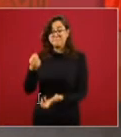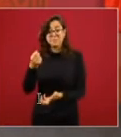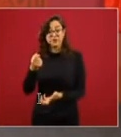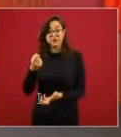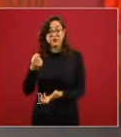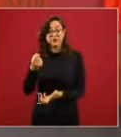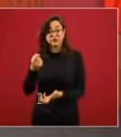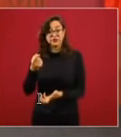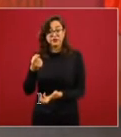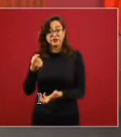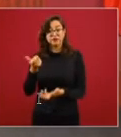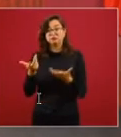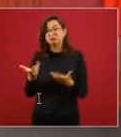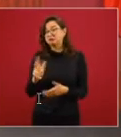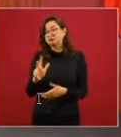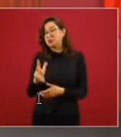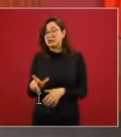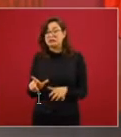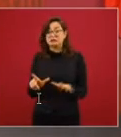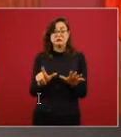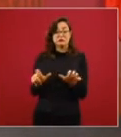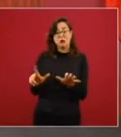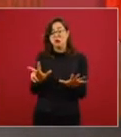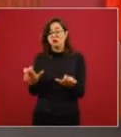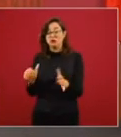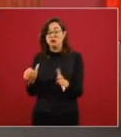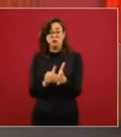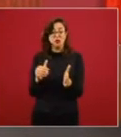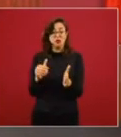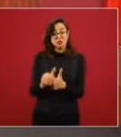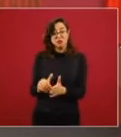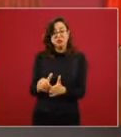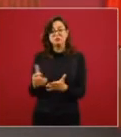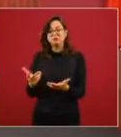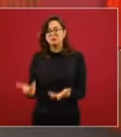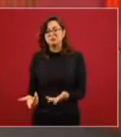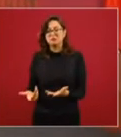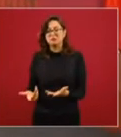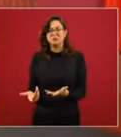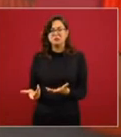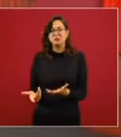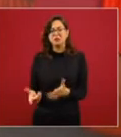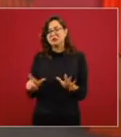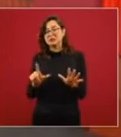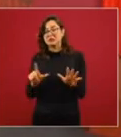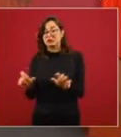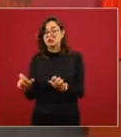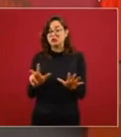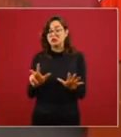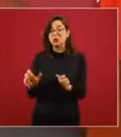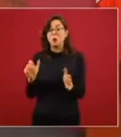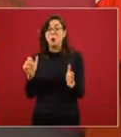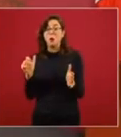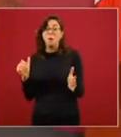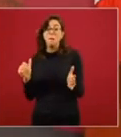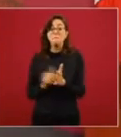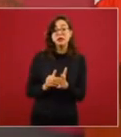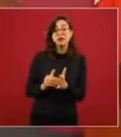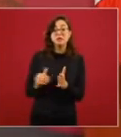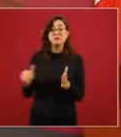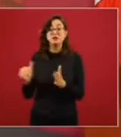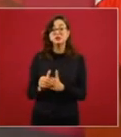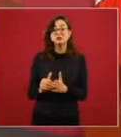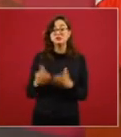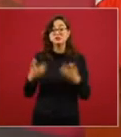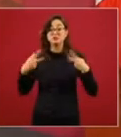700 800 millones 700 800 mil millones para el pago de